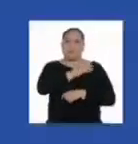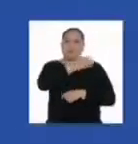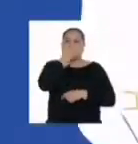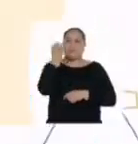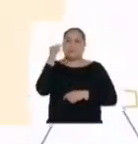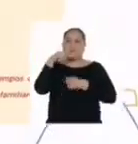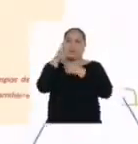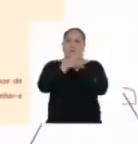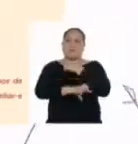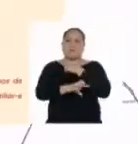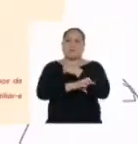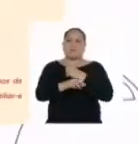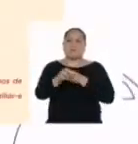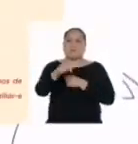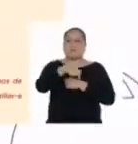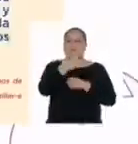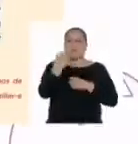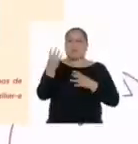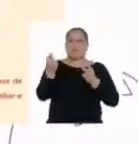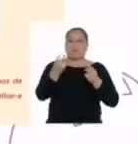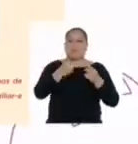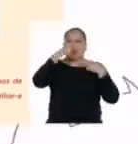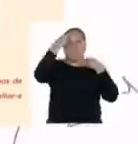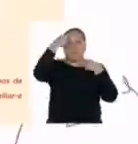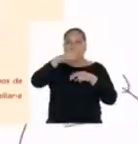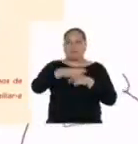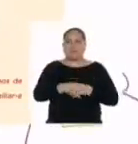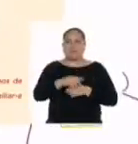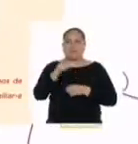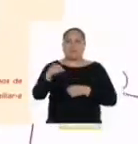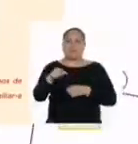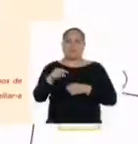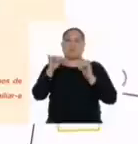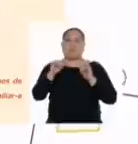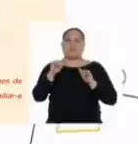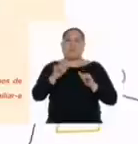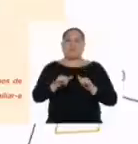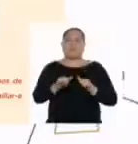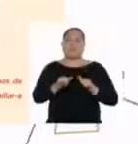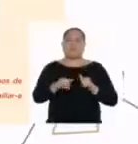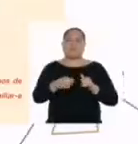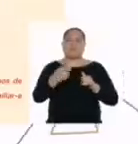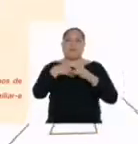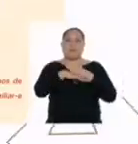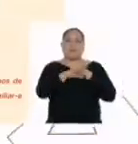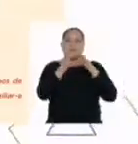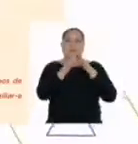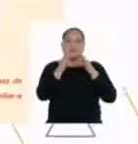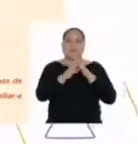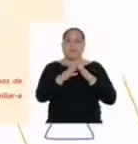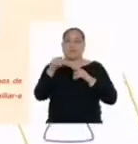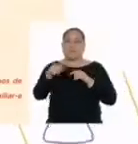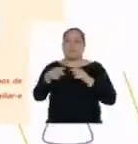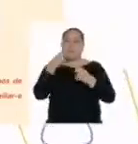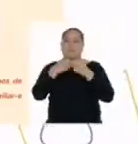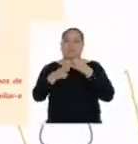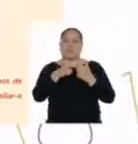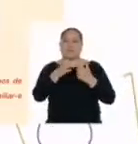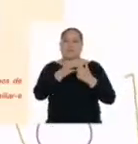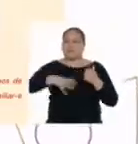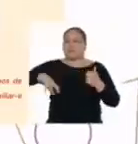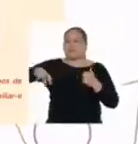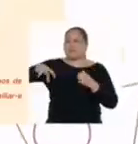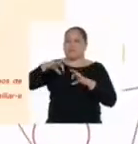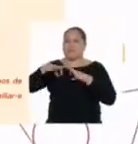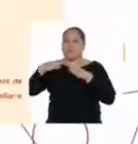En otras Rappi Noticias, la cuarentena forzada ha tenido efectos colaterales impensables en